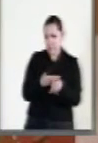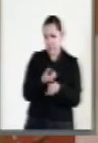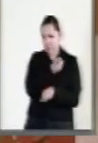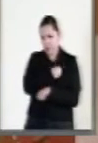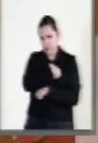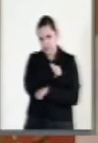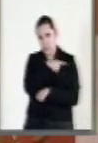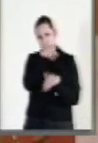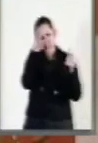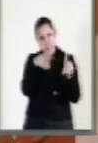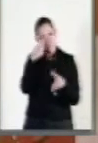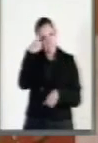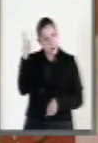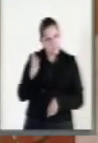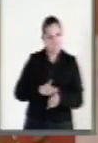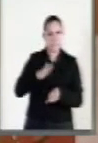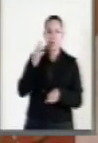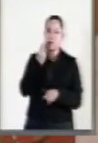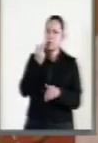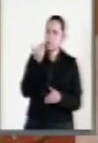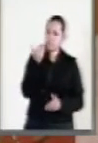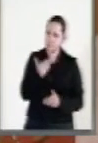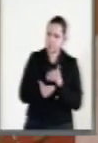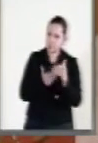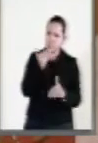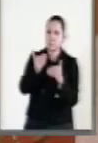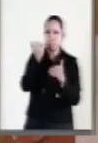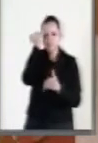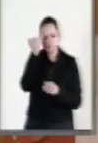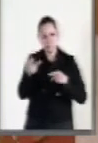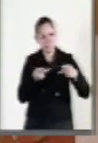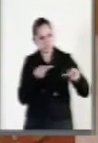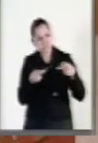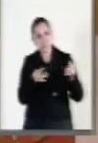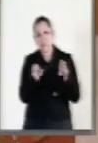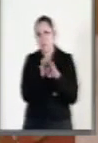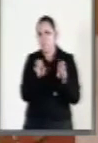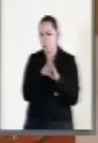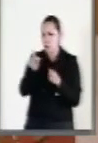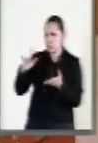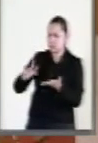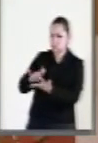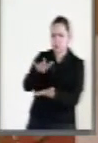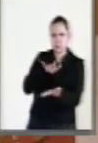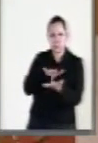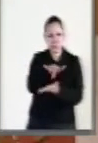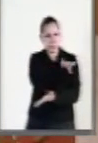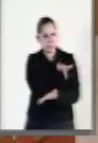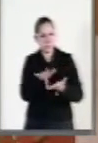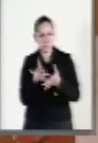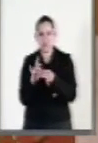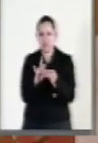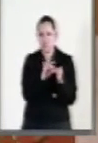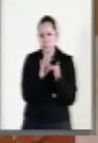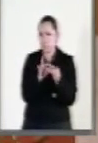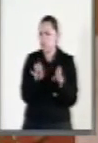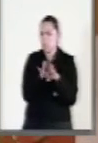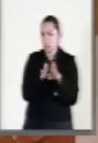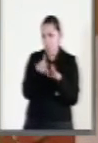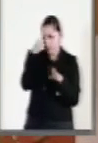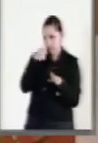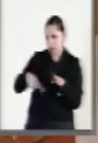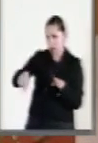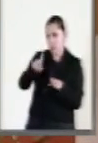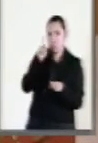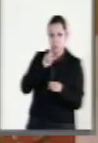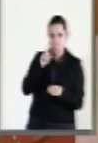y articulación de estrategias para garantizar a las mujeres en las circunstancias antes descritas el